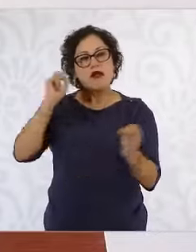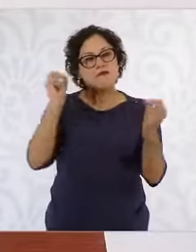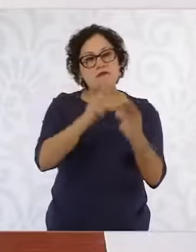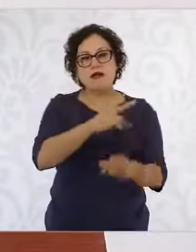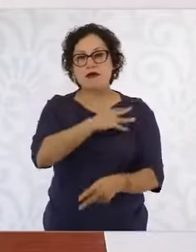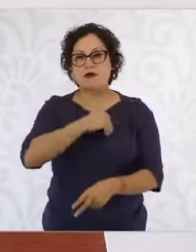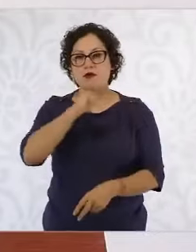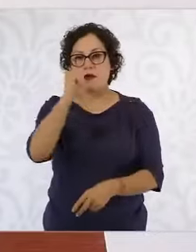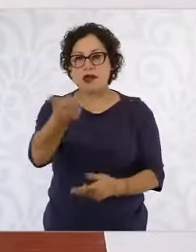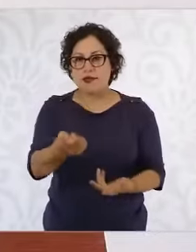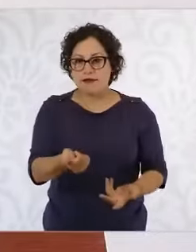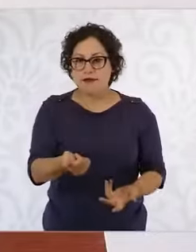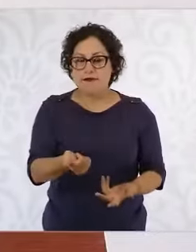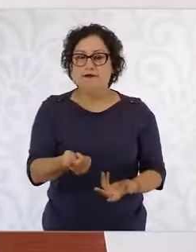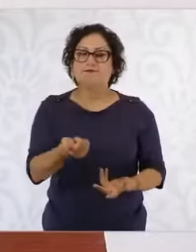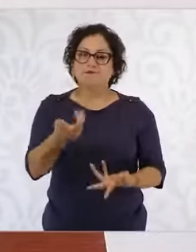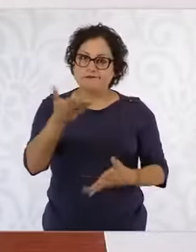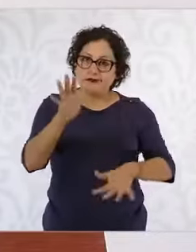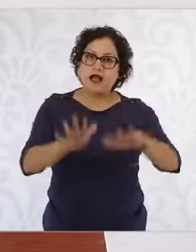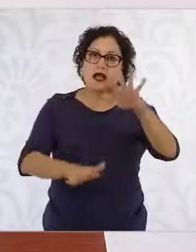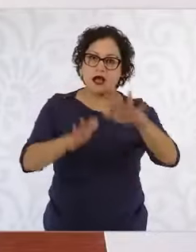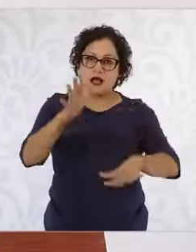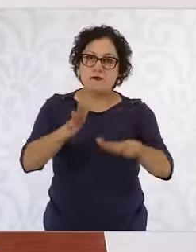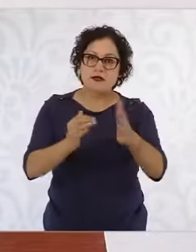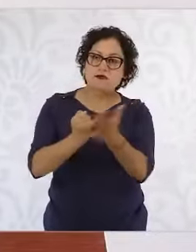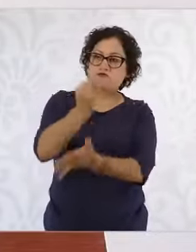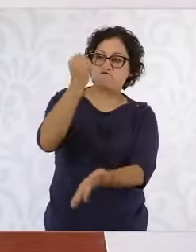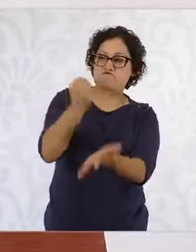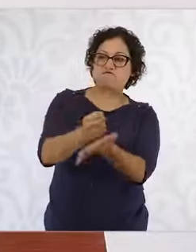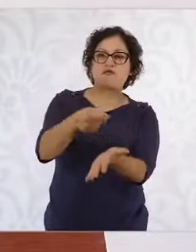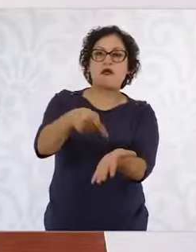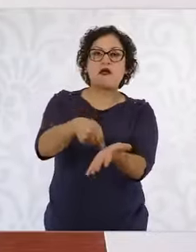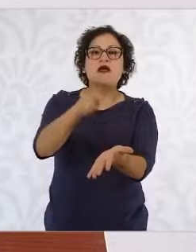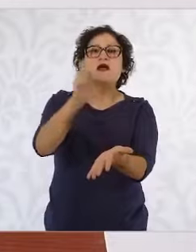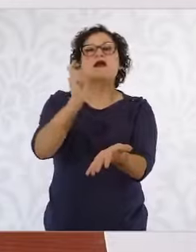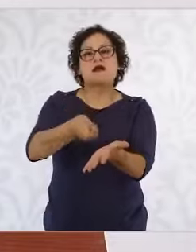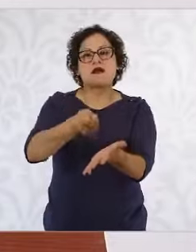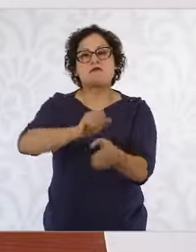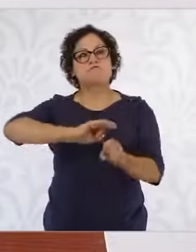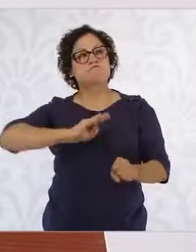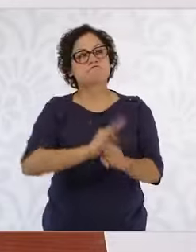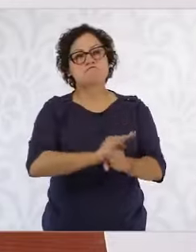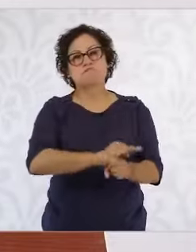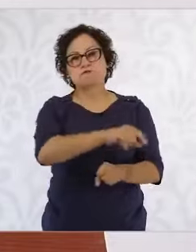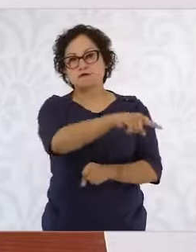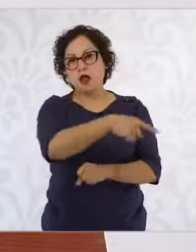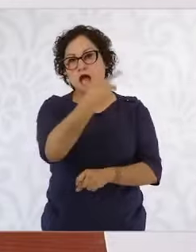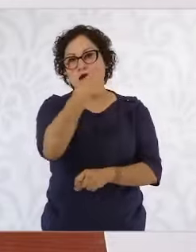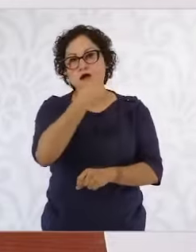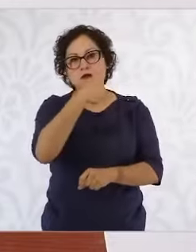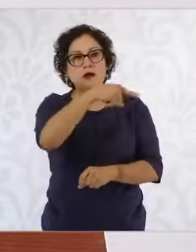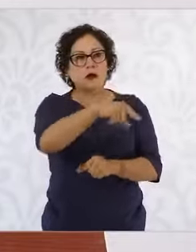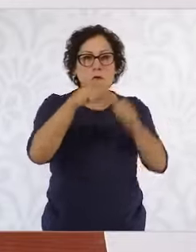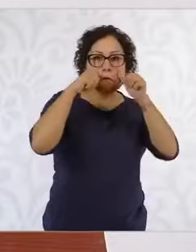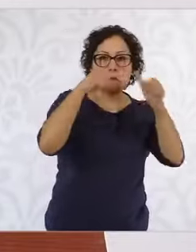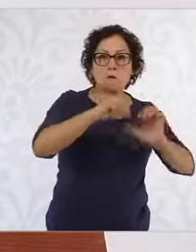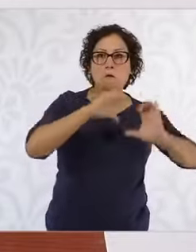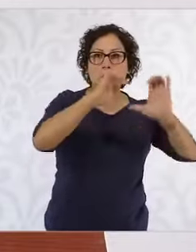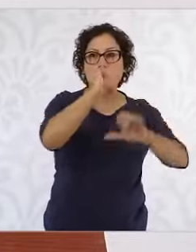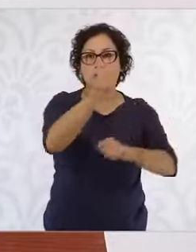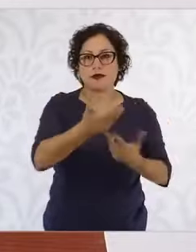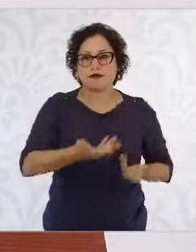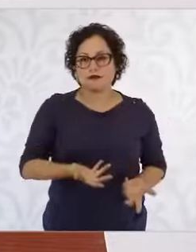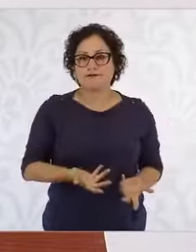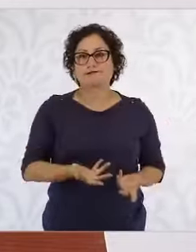juzgan dando el beneficio a la pareja que no cuida a los hijos. Entonces,